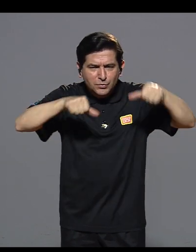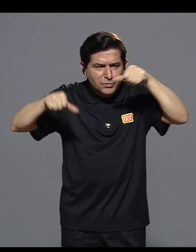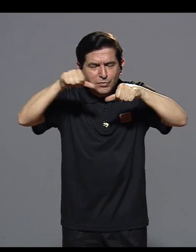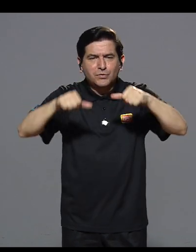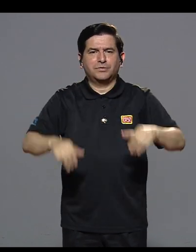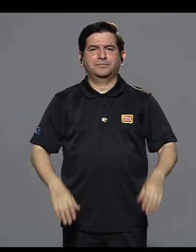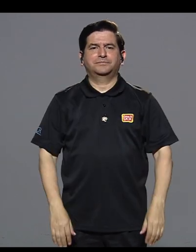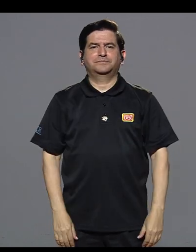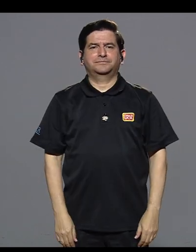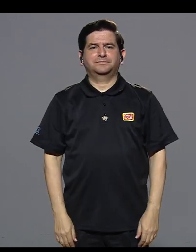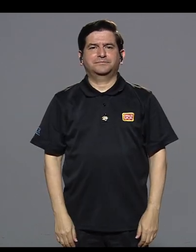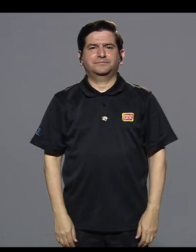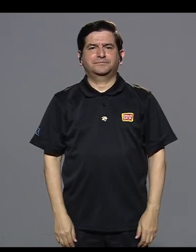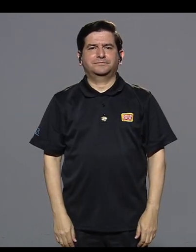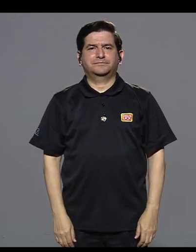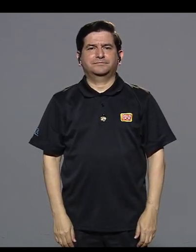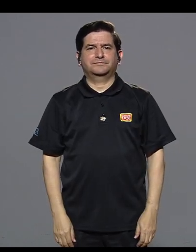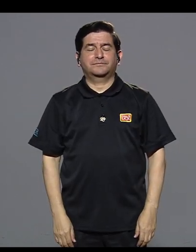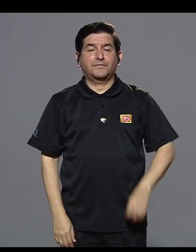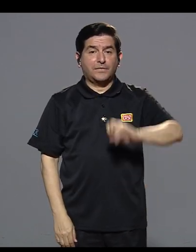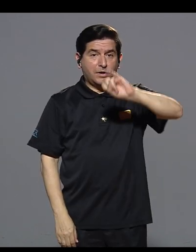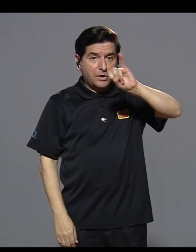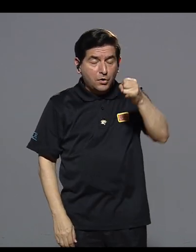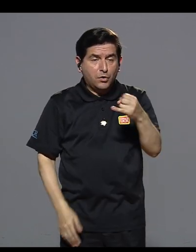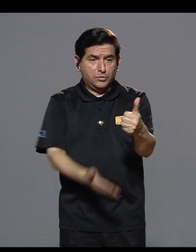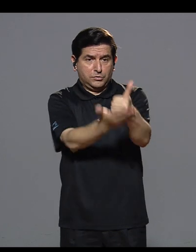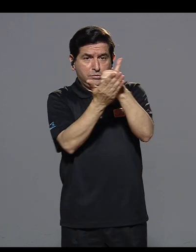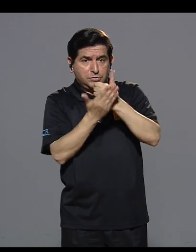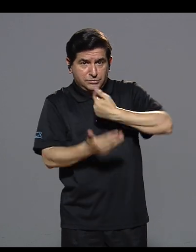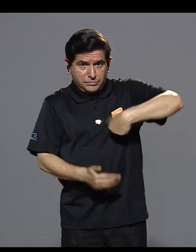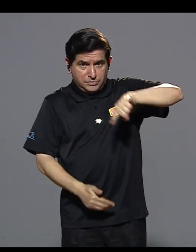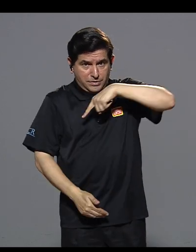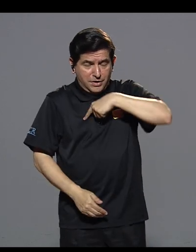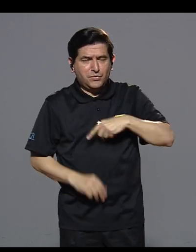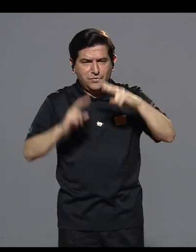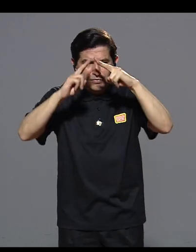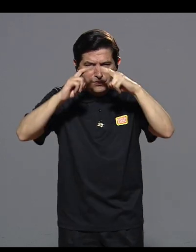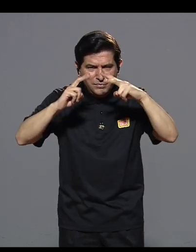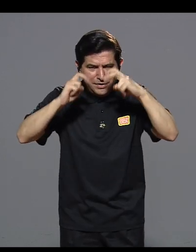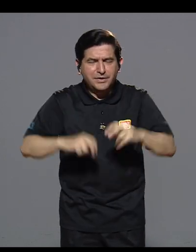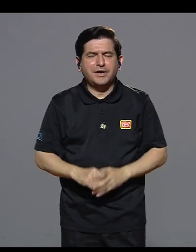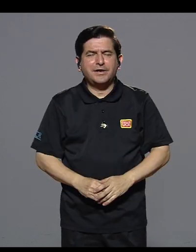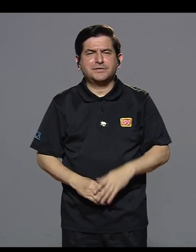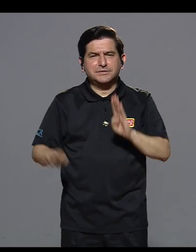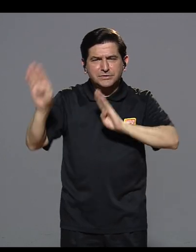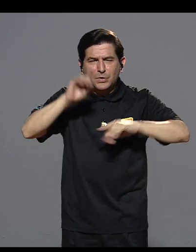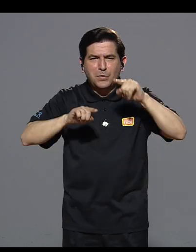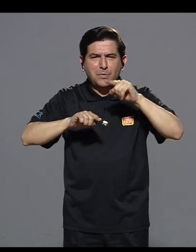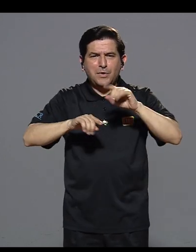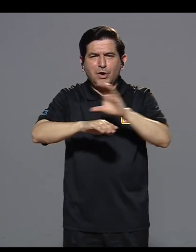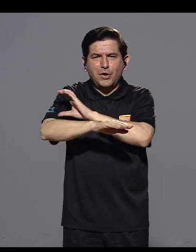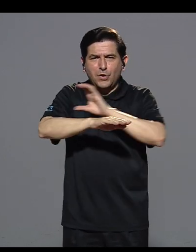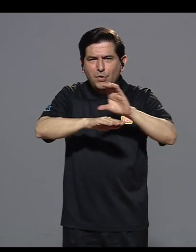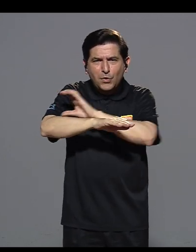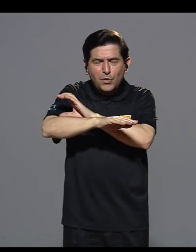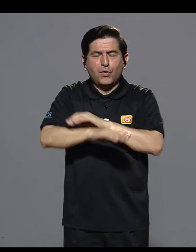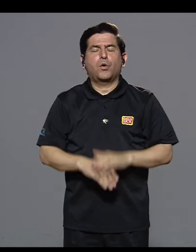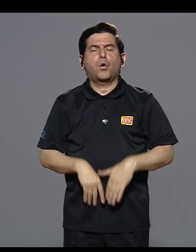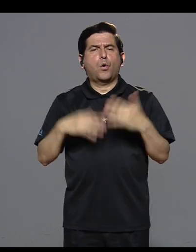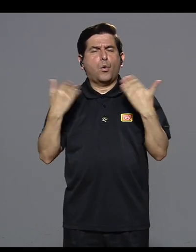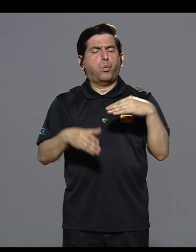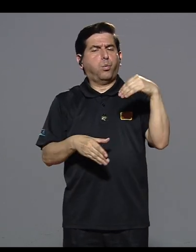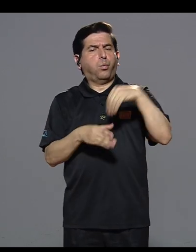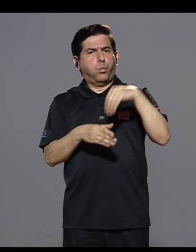Por tanto, el hecho que José nos contribuya en la parte de análisis bioinformáticos es un gran